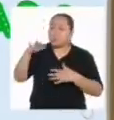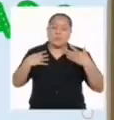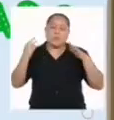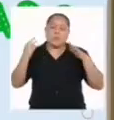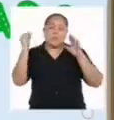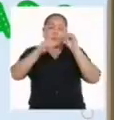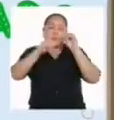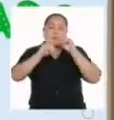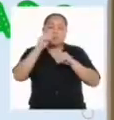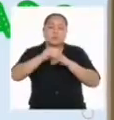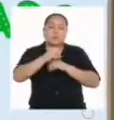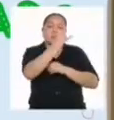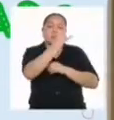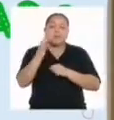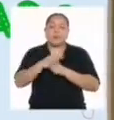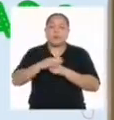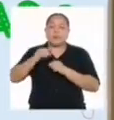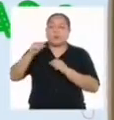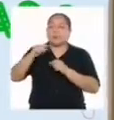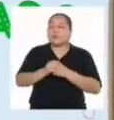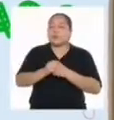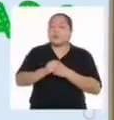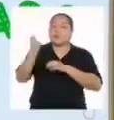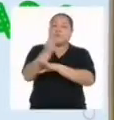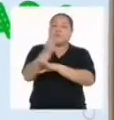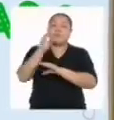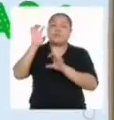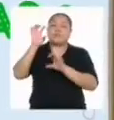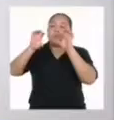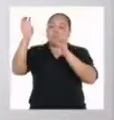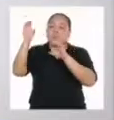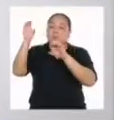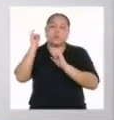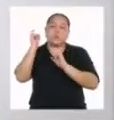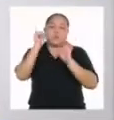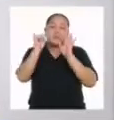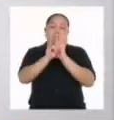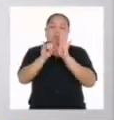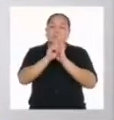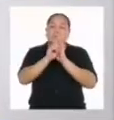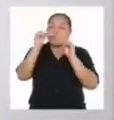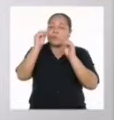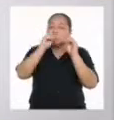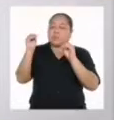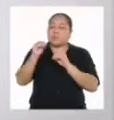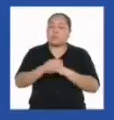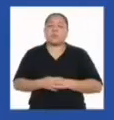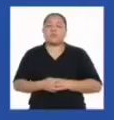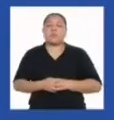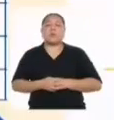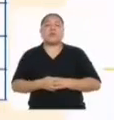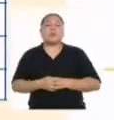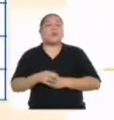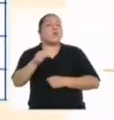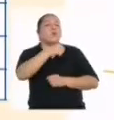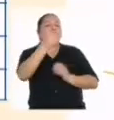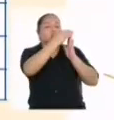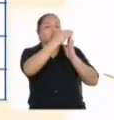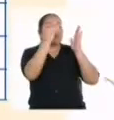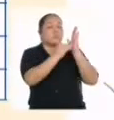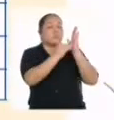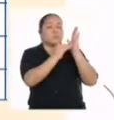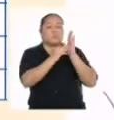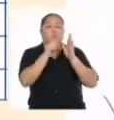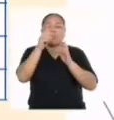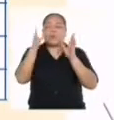notas musicales para que quede claro que es un micrófono ¿Cuál es nuestro siguiente criterio? ¿He